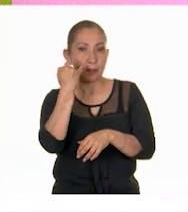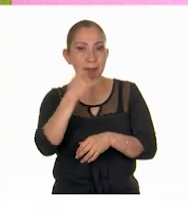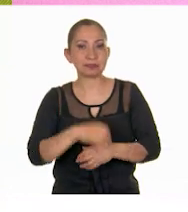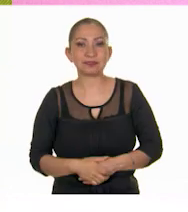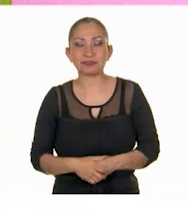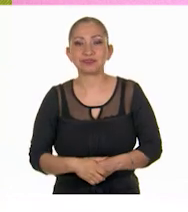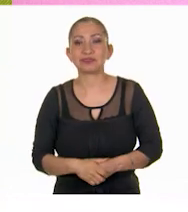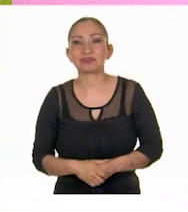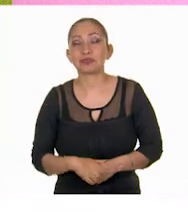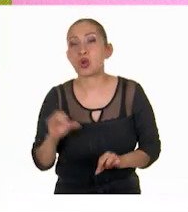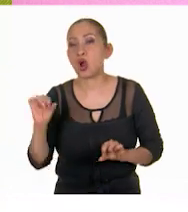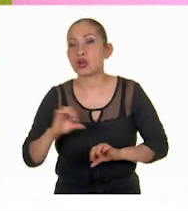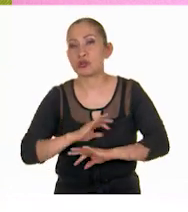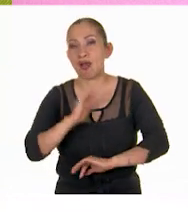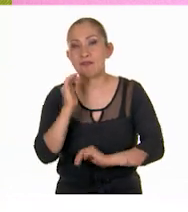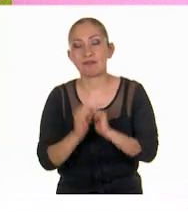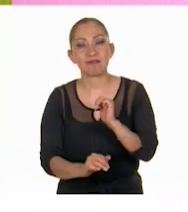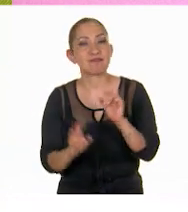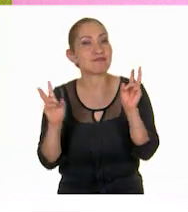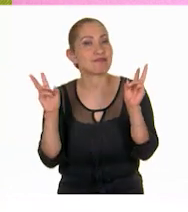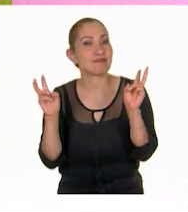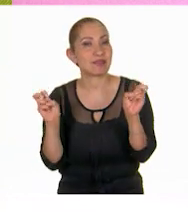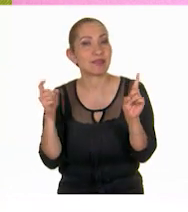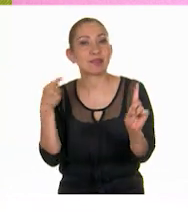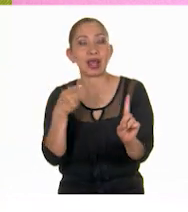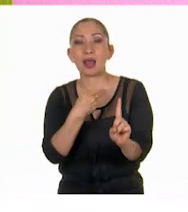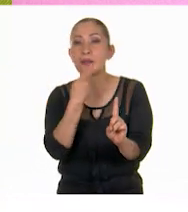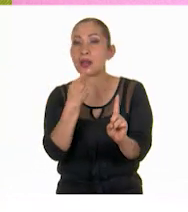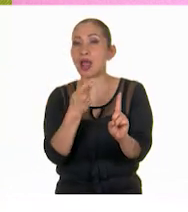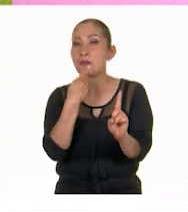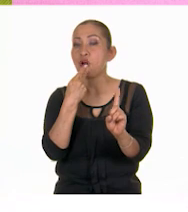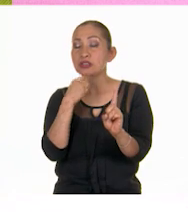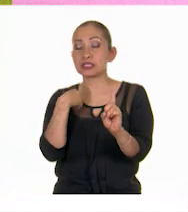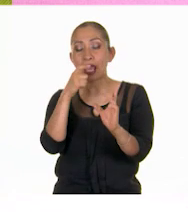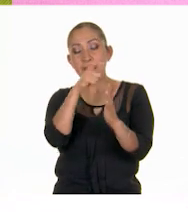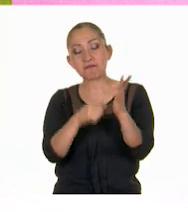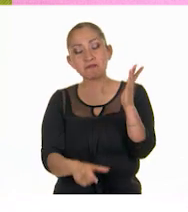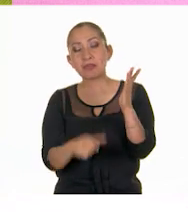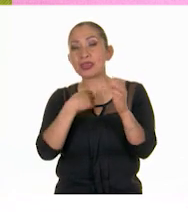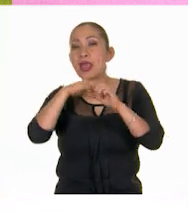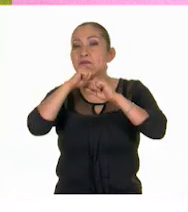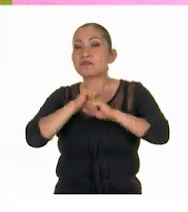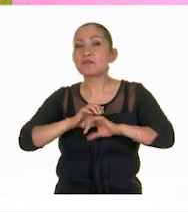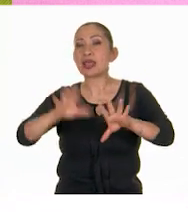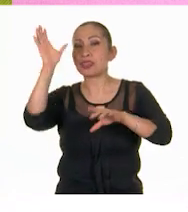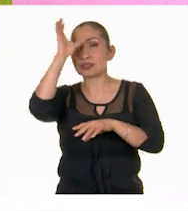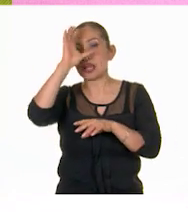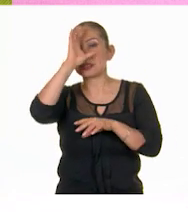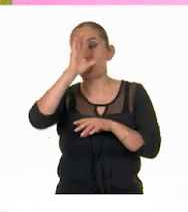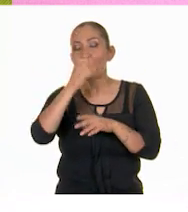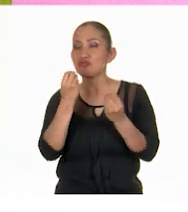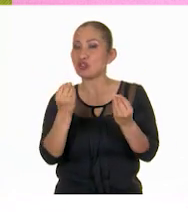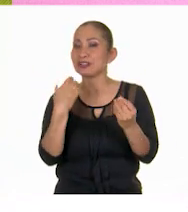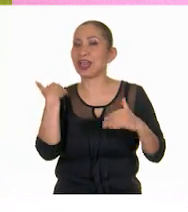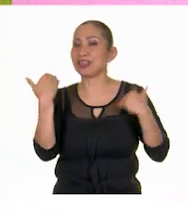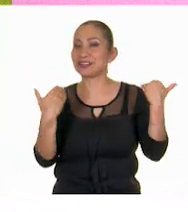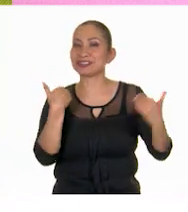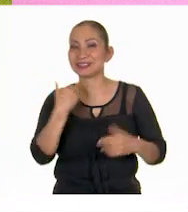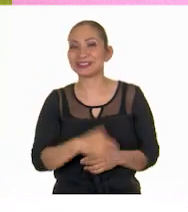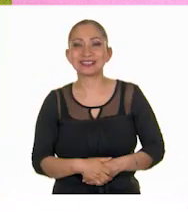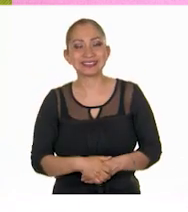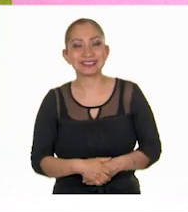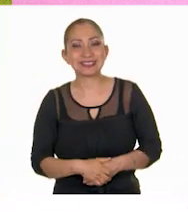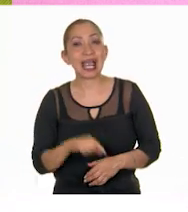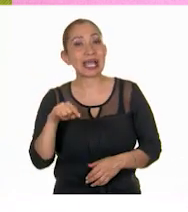materna. Por hoy hemos terminado con hablamos de artículos de divulgación científica con mucha diversión